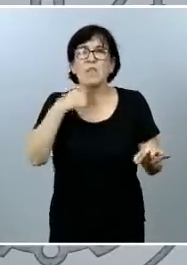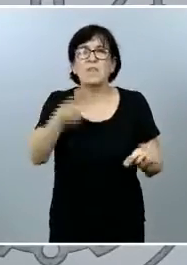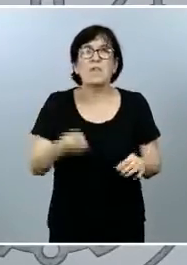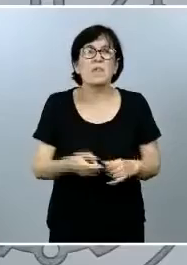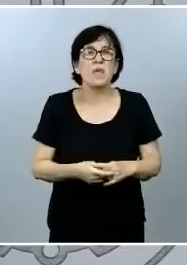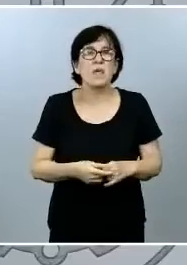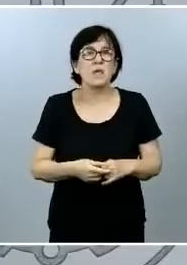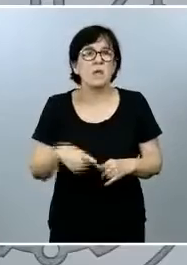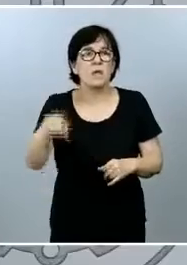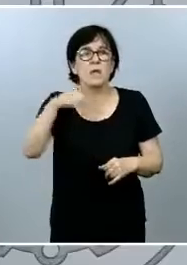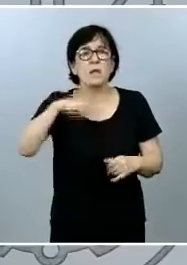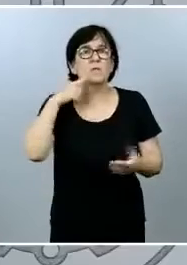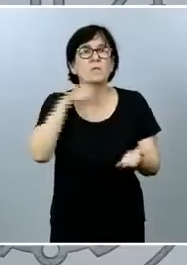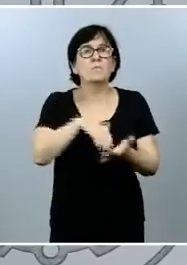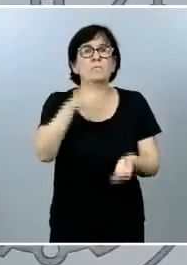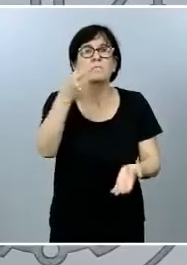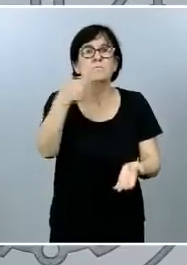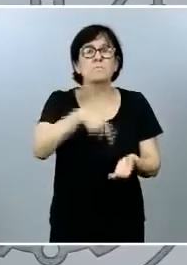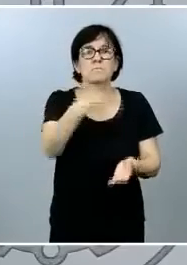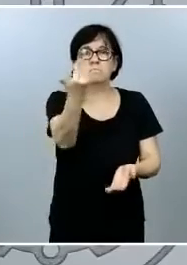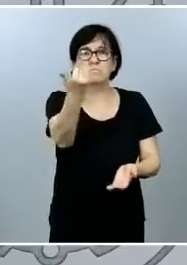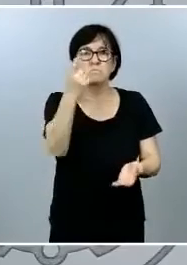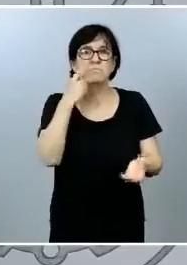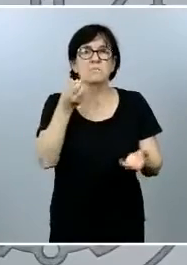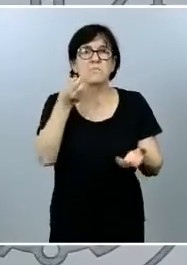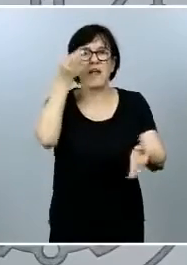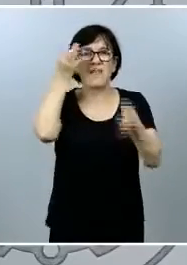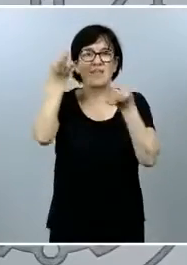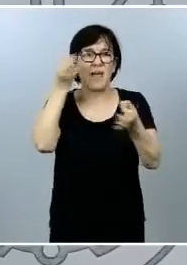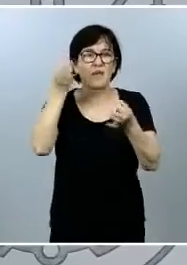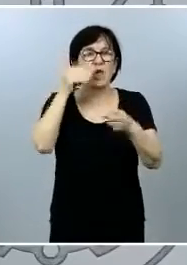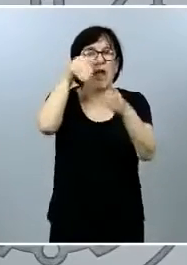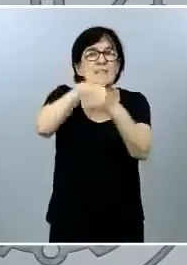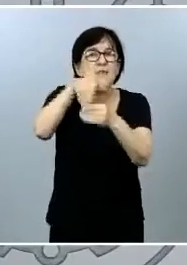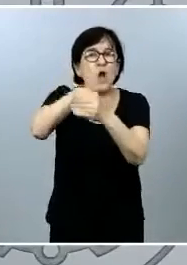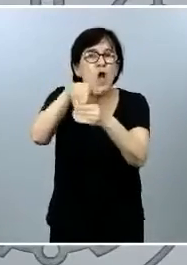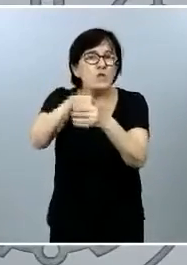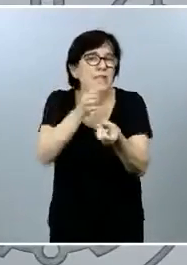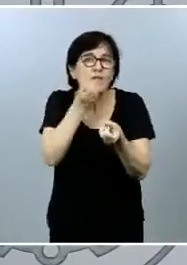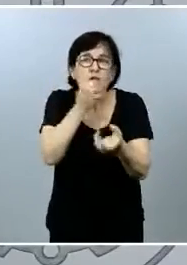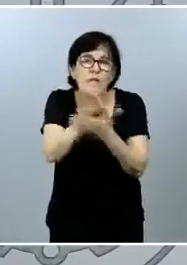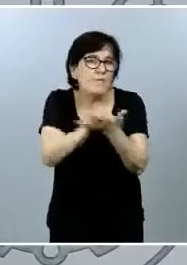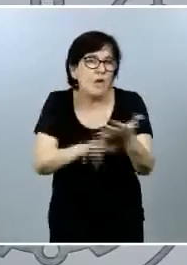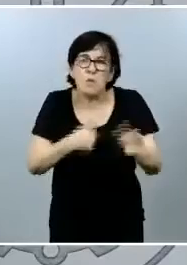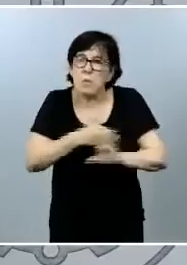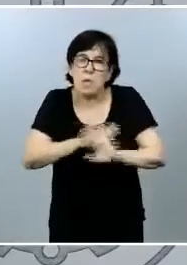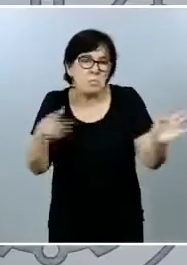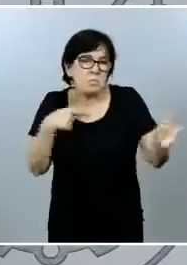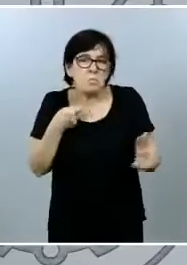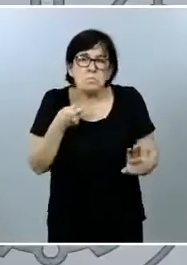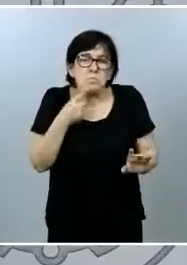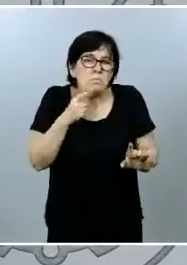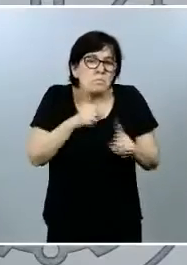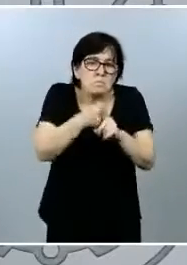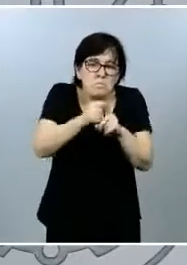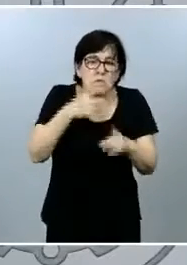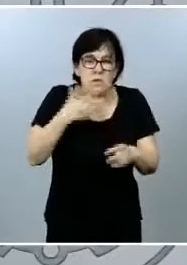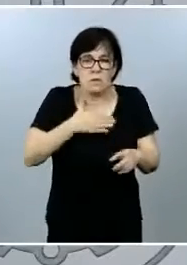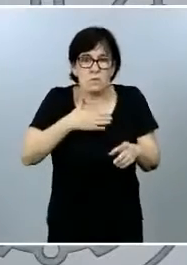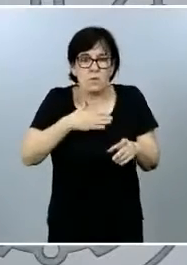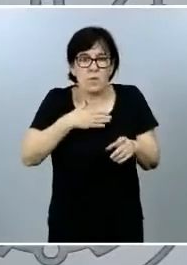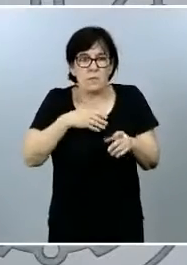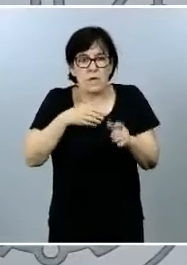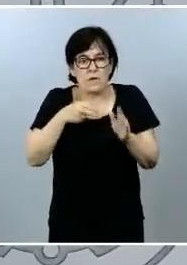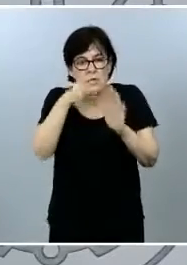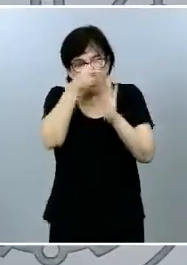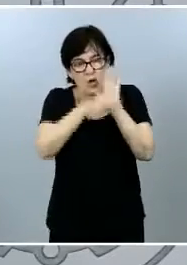se le haya requerido ningún tipo de datos sobre el contenido del informe otras cuestiones serán las propias reglamentarias que la